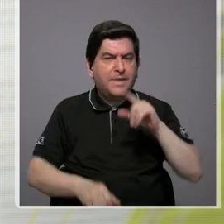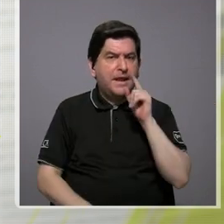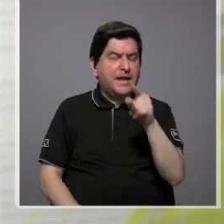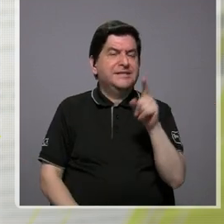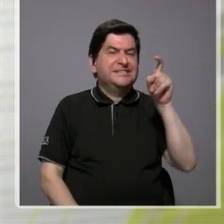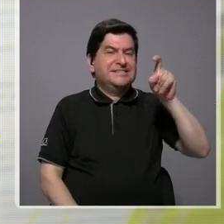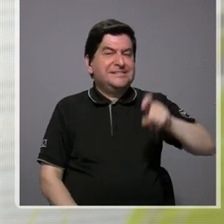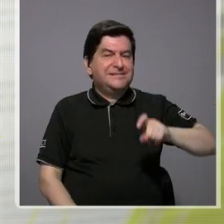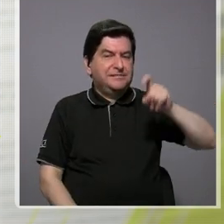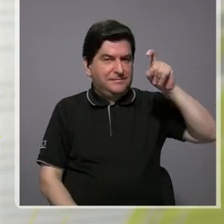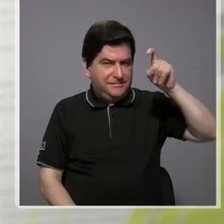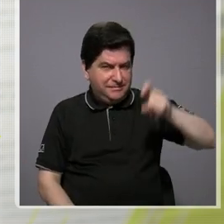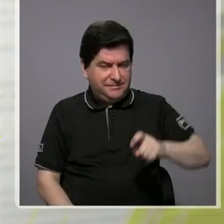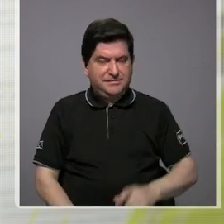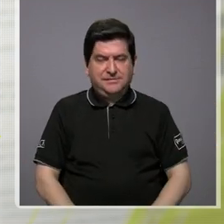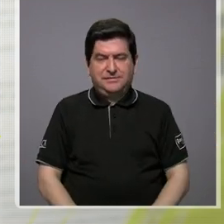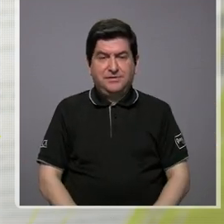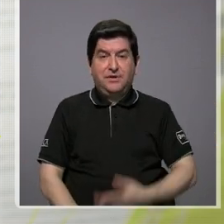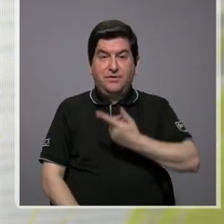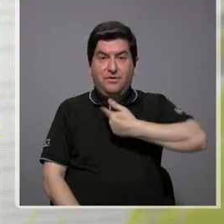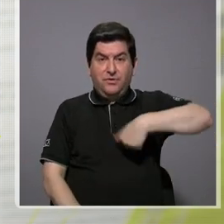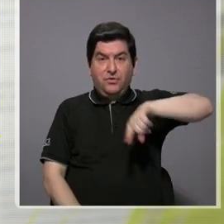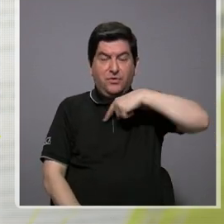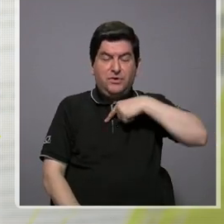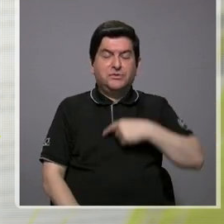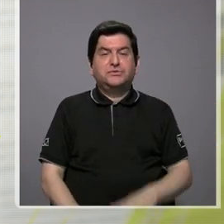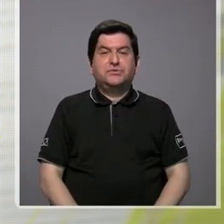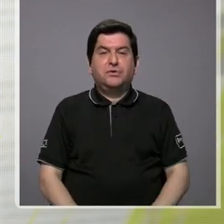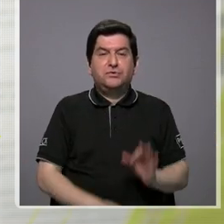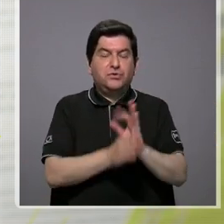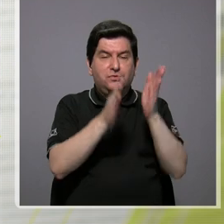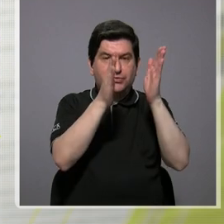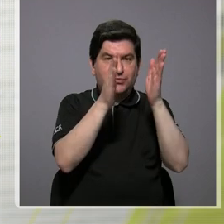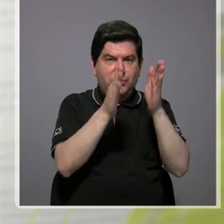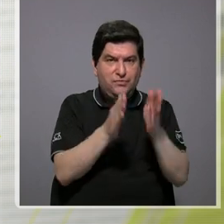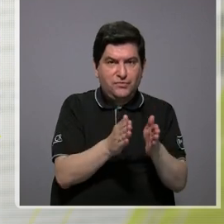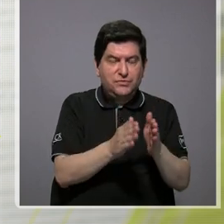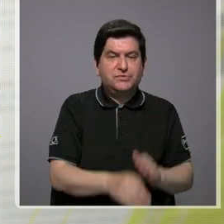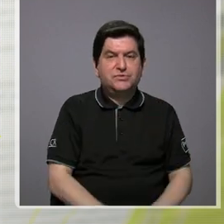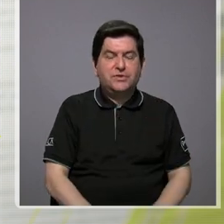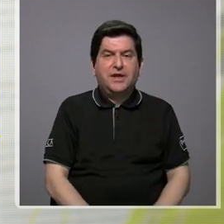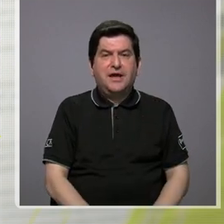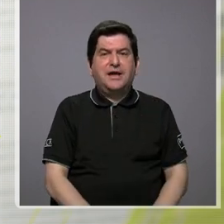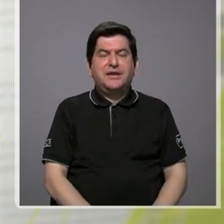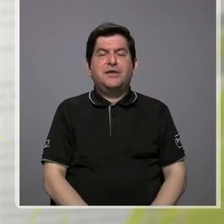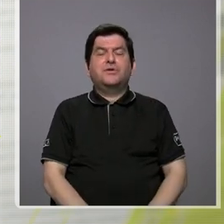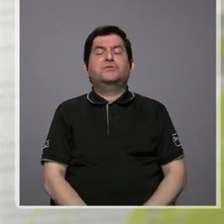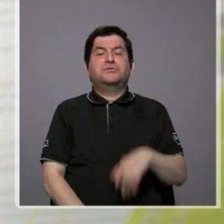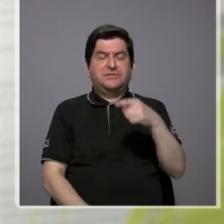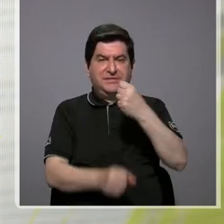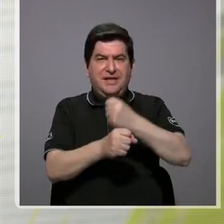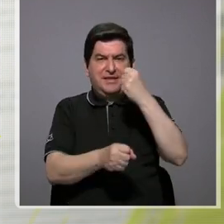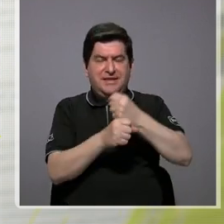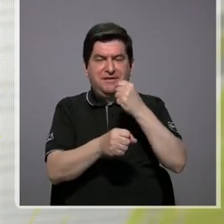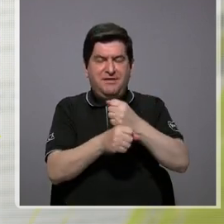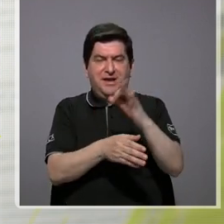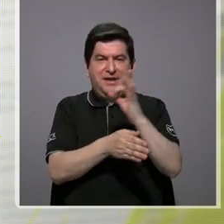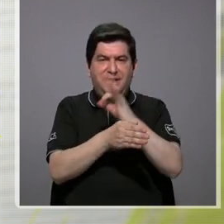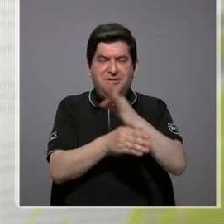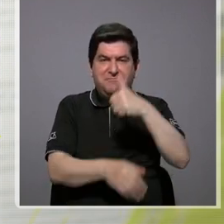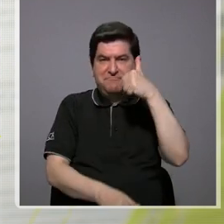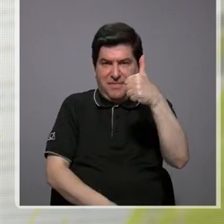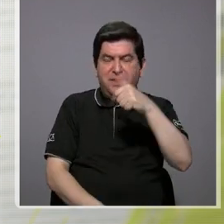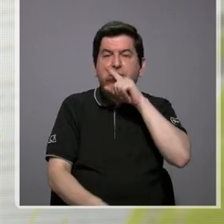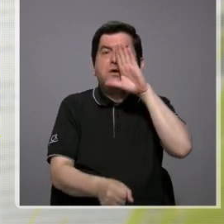necesidad de que tengamos funcionarios probos, funcionarios que